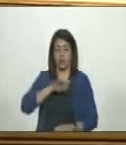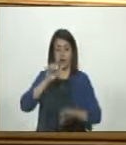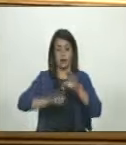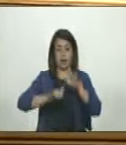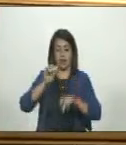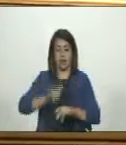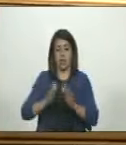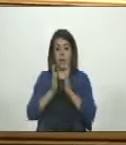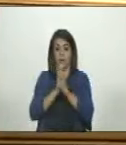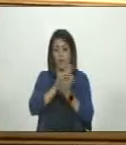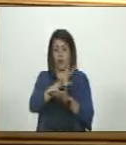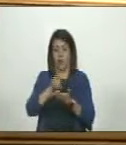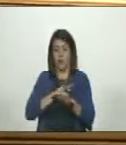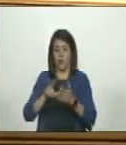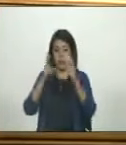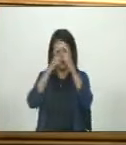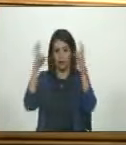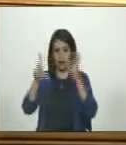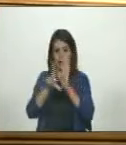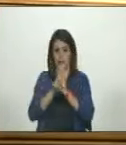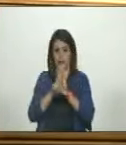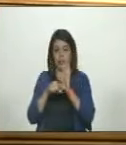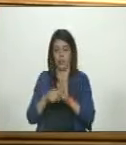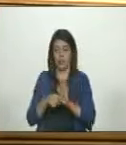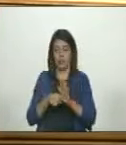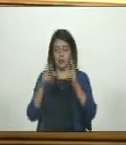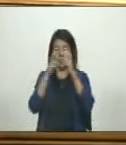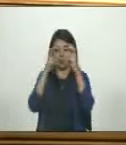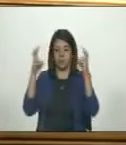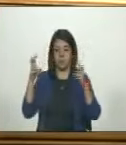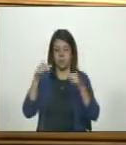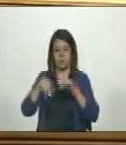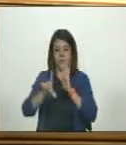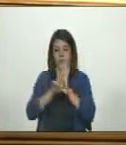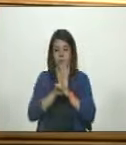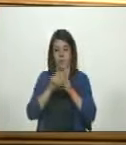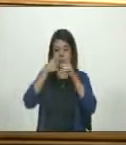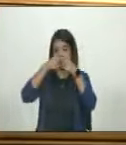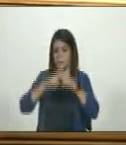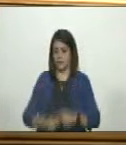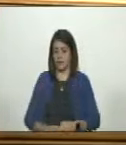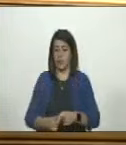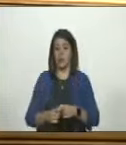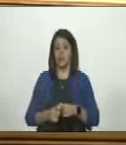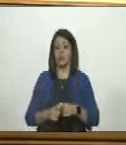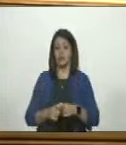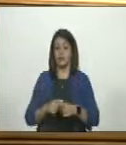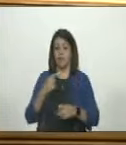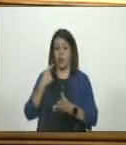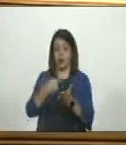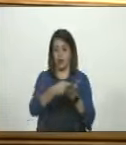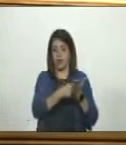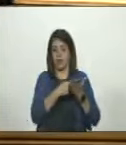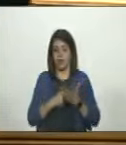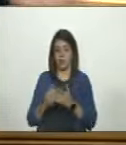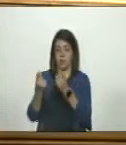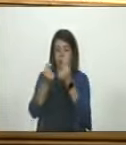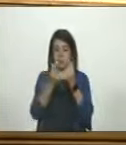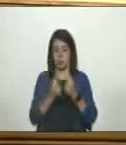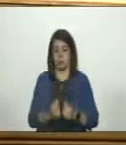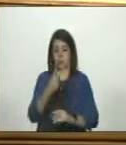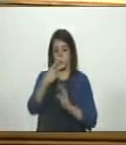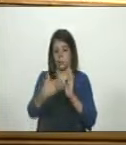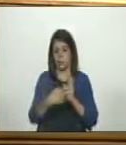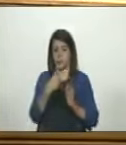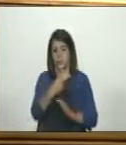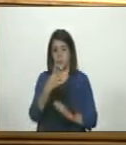secretaria que dé lectura al título de esta ley. Título. Ley de presupuesto para el ejercicio económico financiero